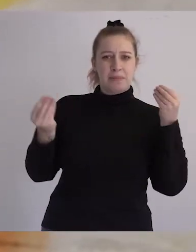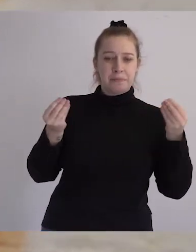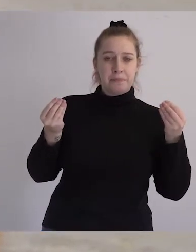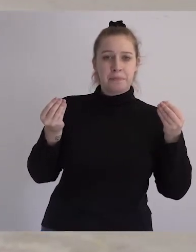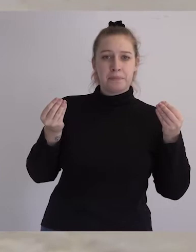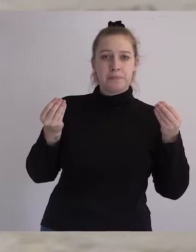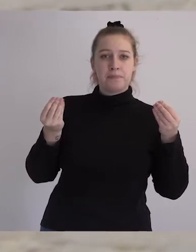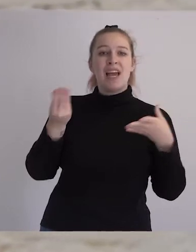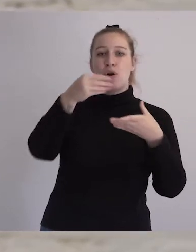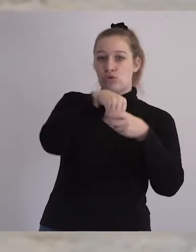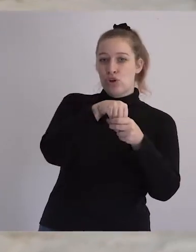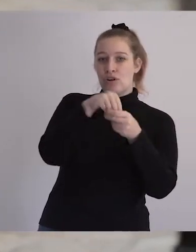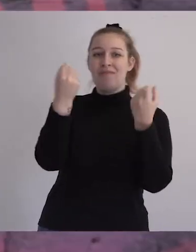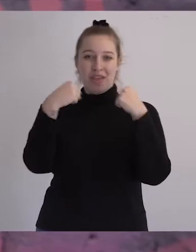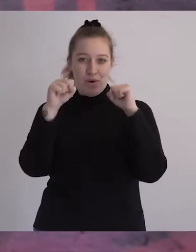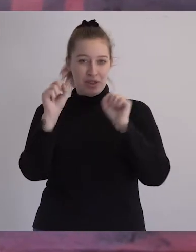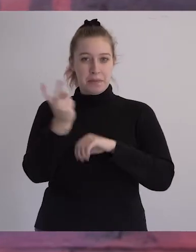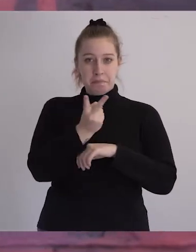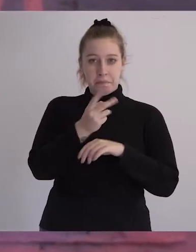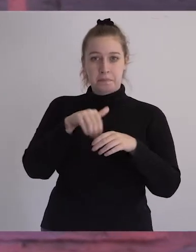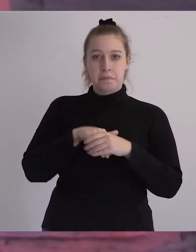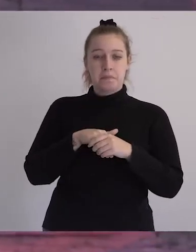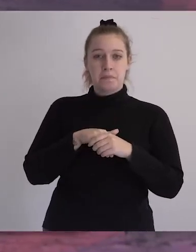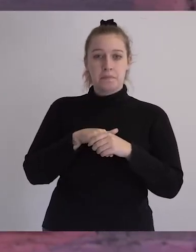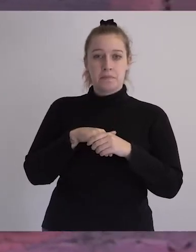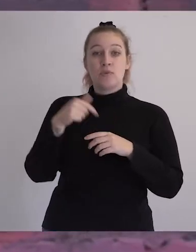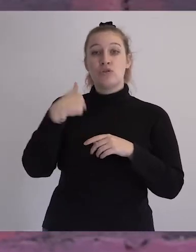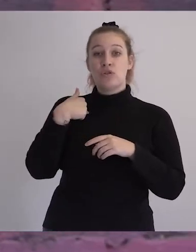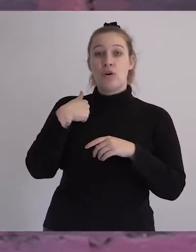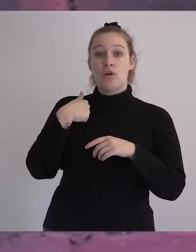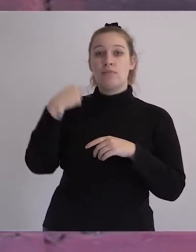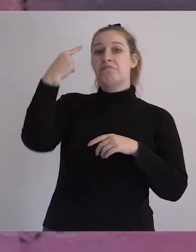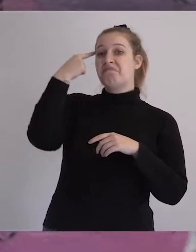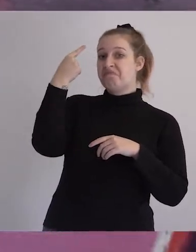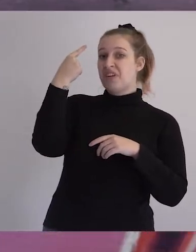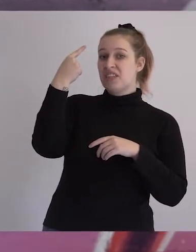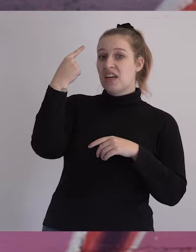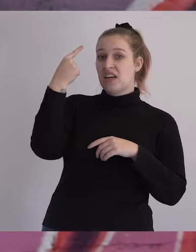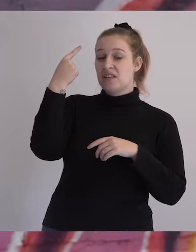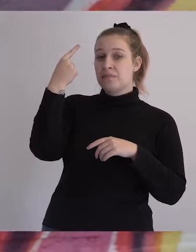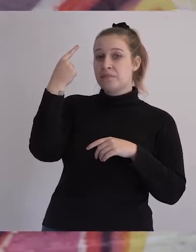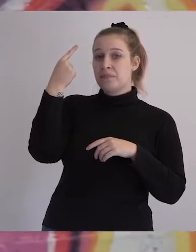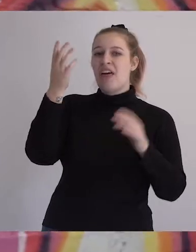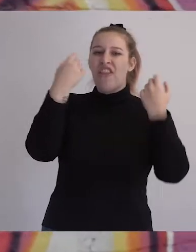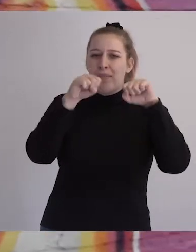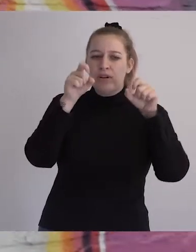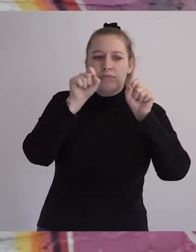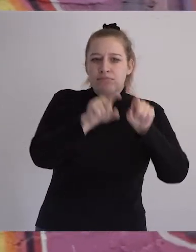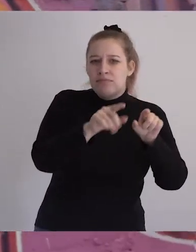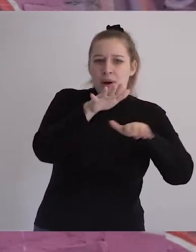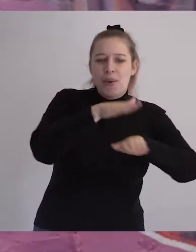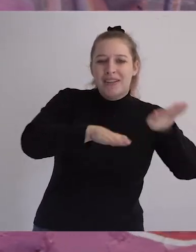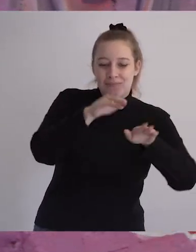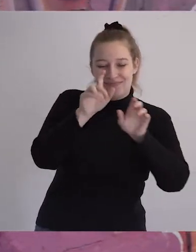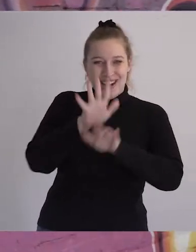inclusión y deporte. Yo me basé en el deporte de patín de